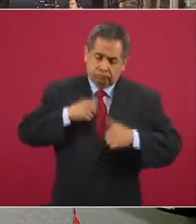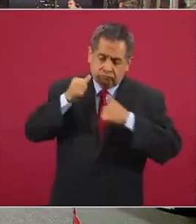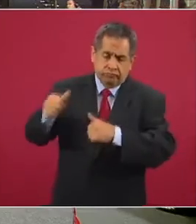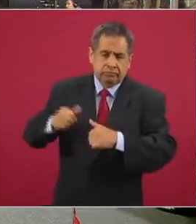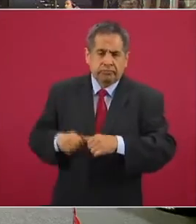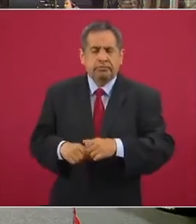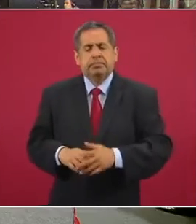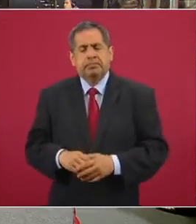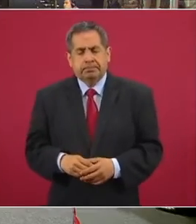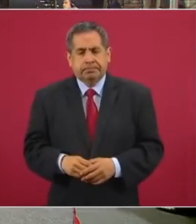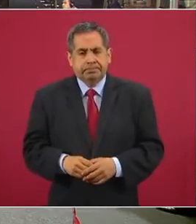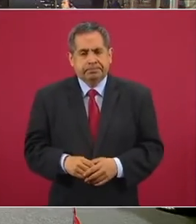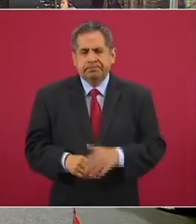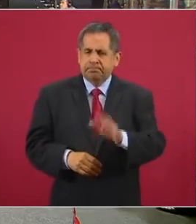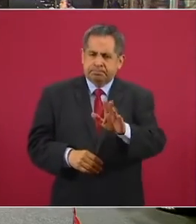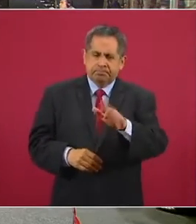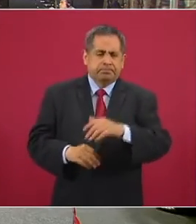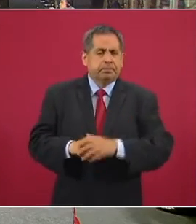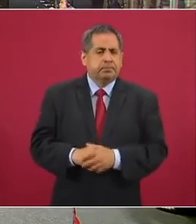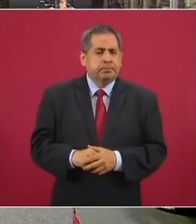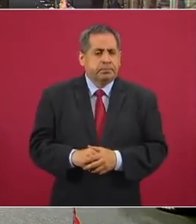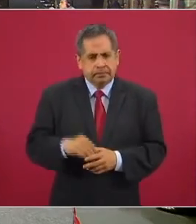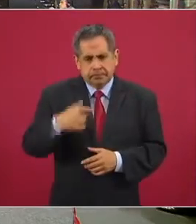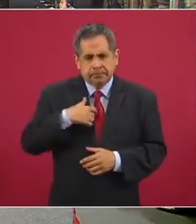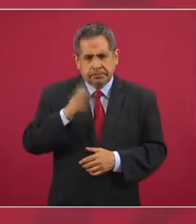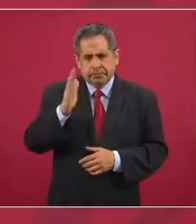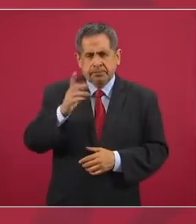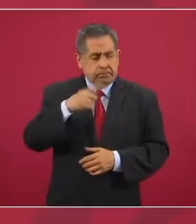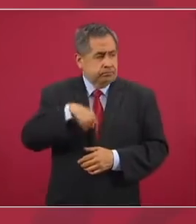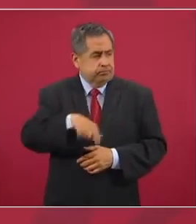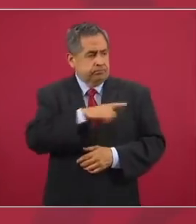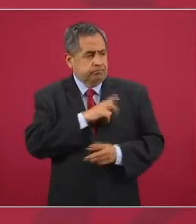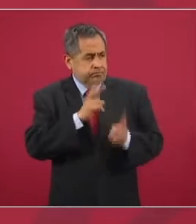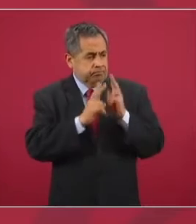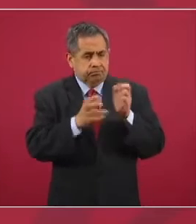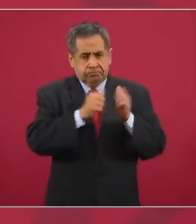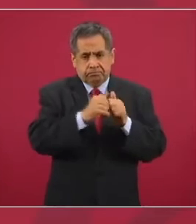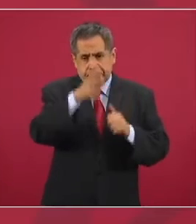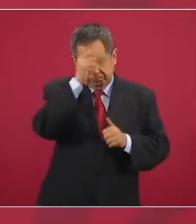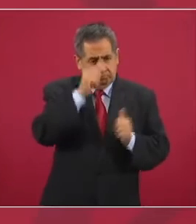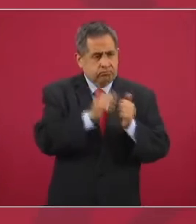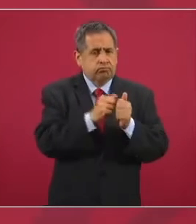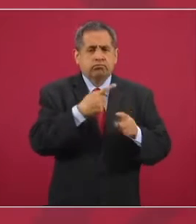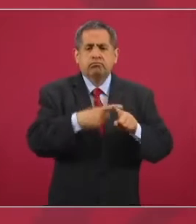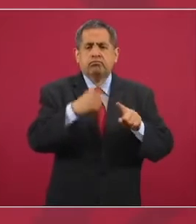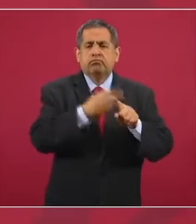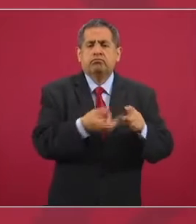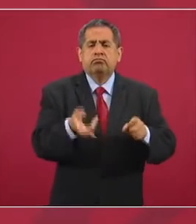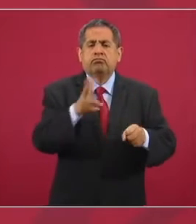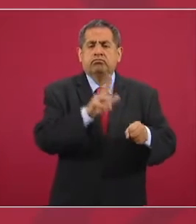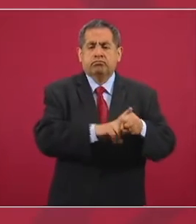hemos cuidado eso, hemos llegado a acuerdos con los hospitales privados,